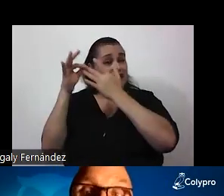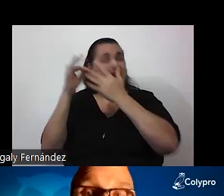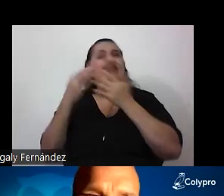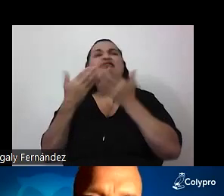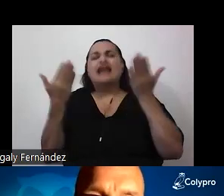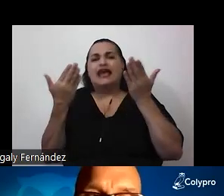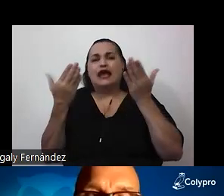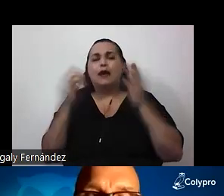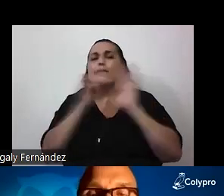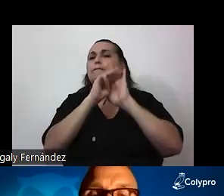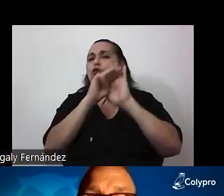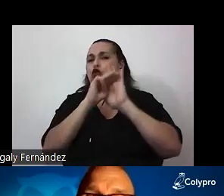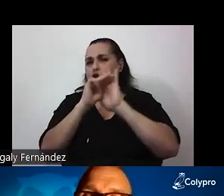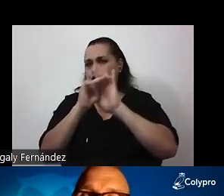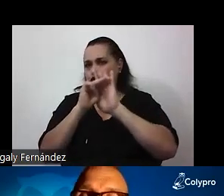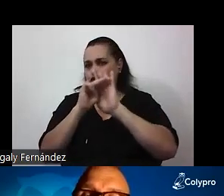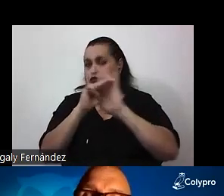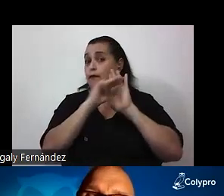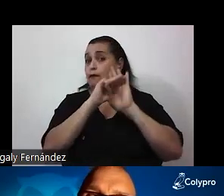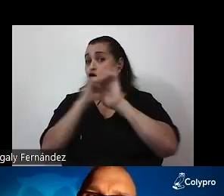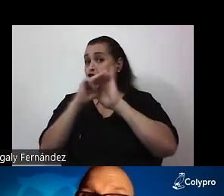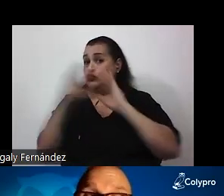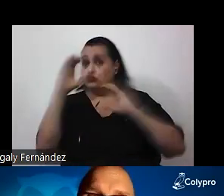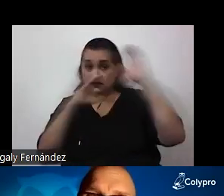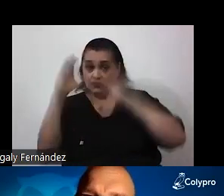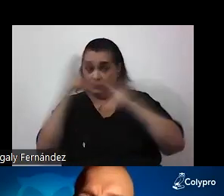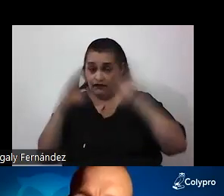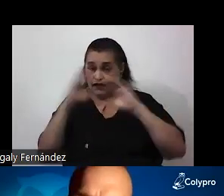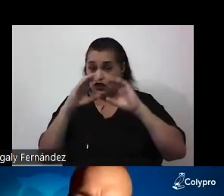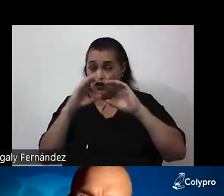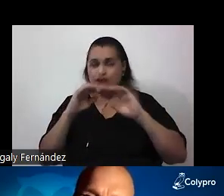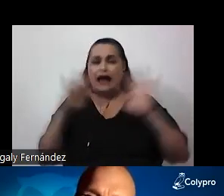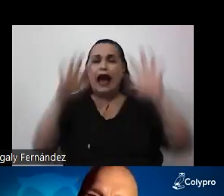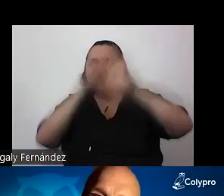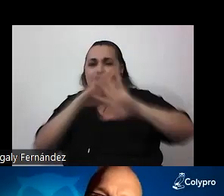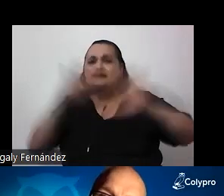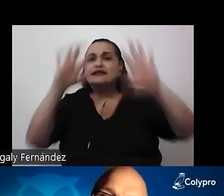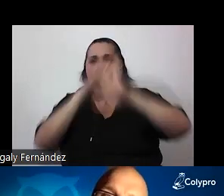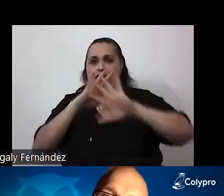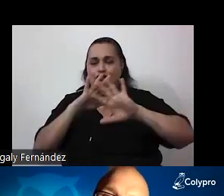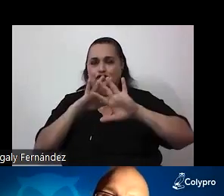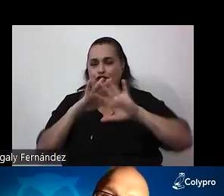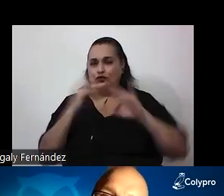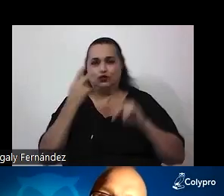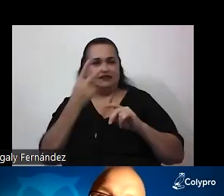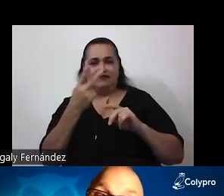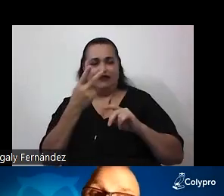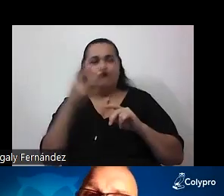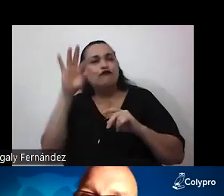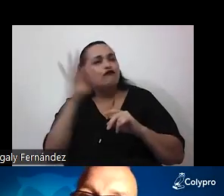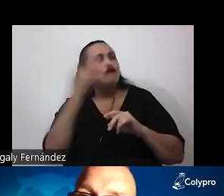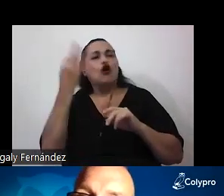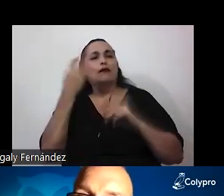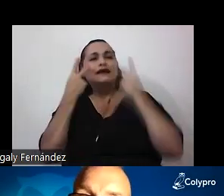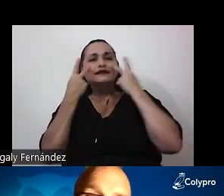sus modelos. Y los modelos científicos son abstracciones, son formas de ver el